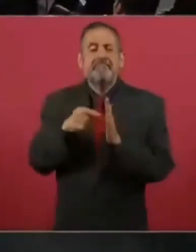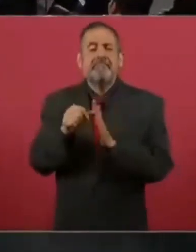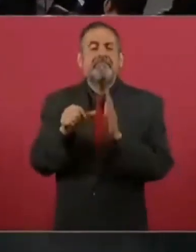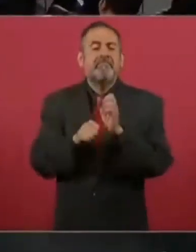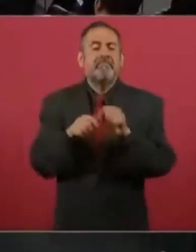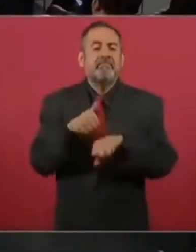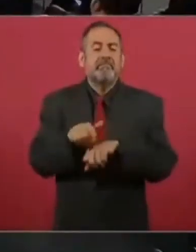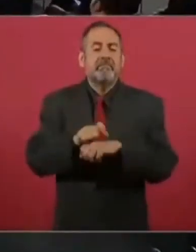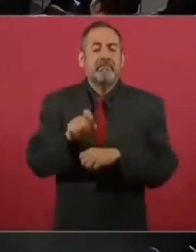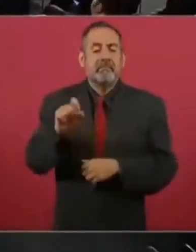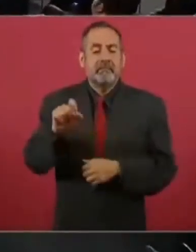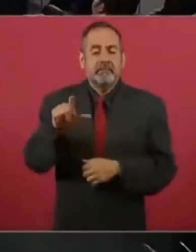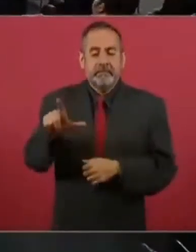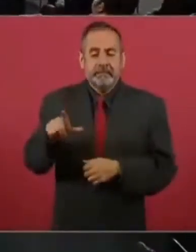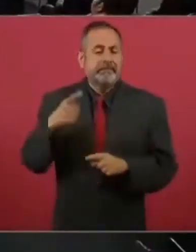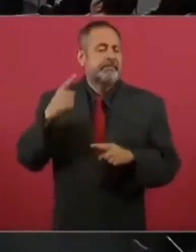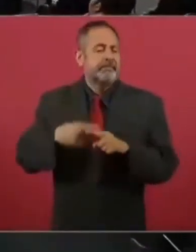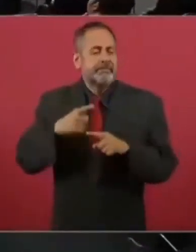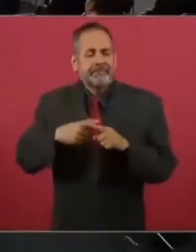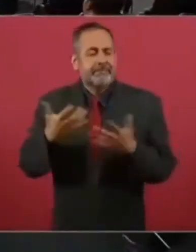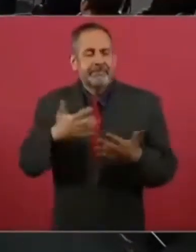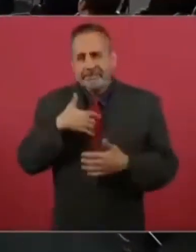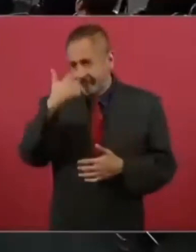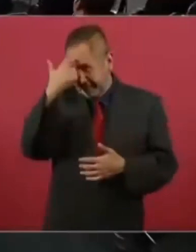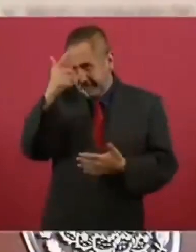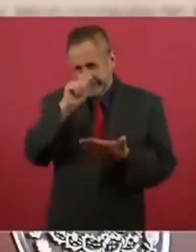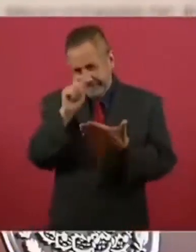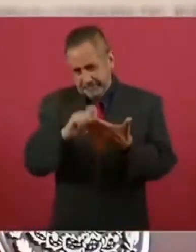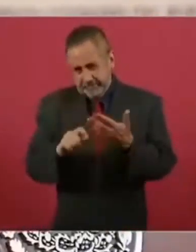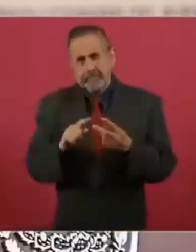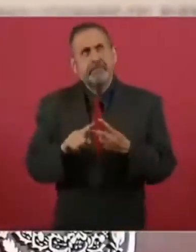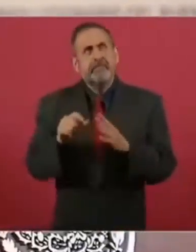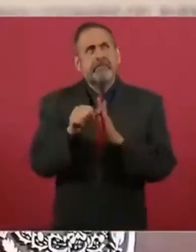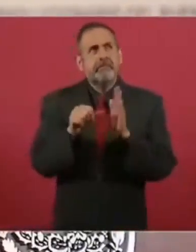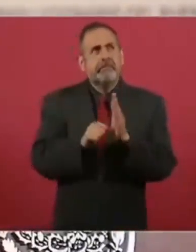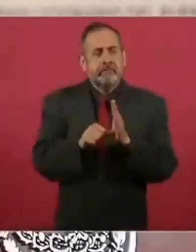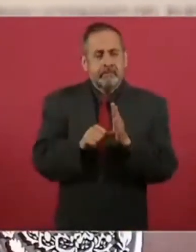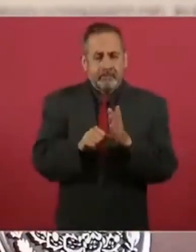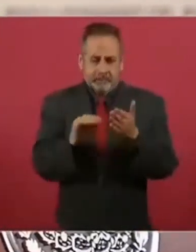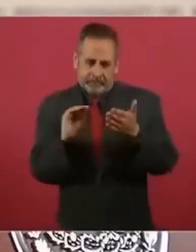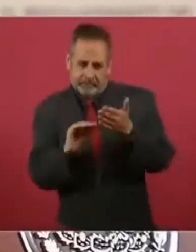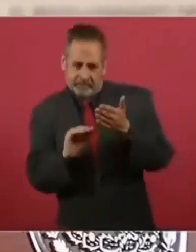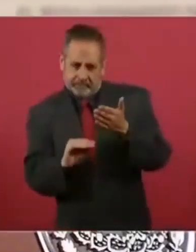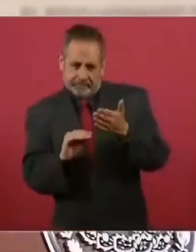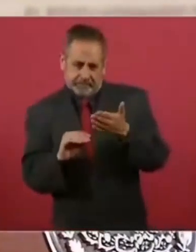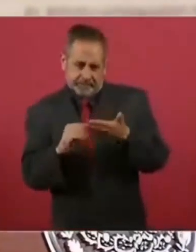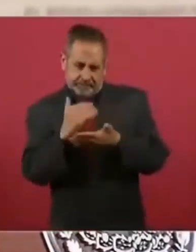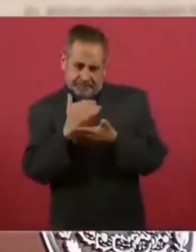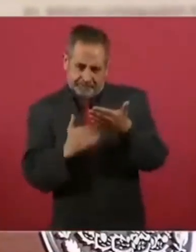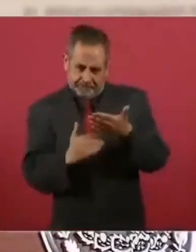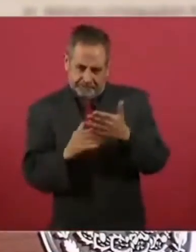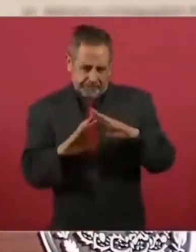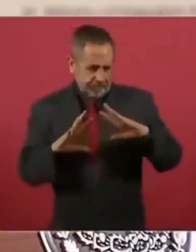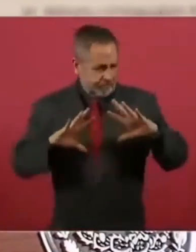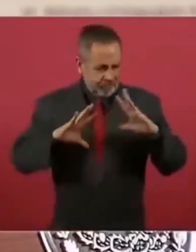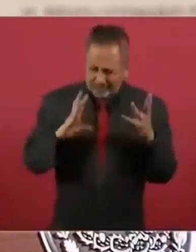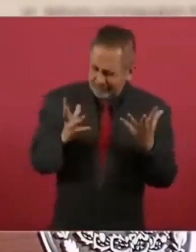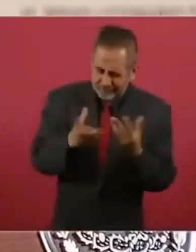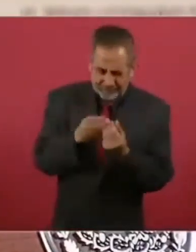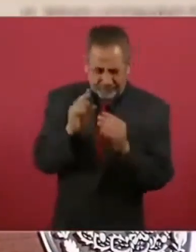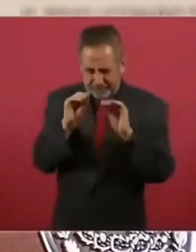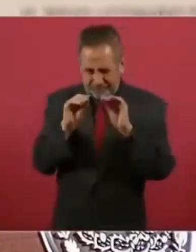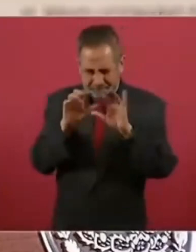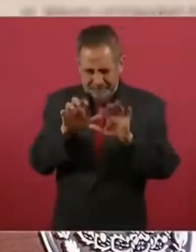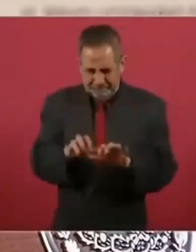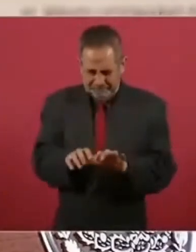y los artículos transitorios, para dejar todo, todo,